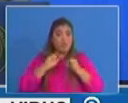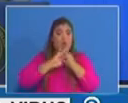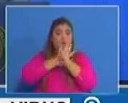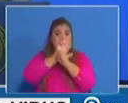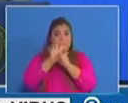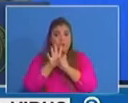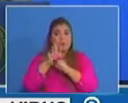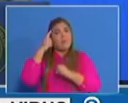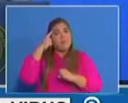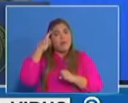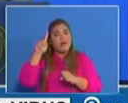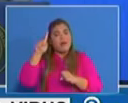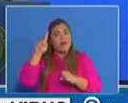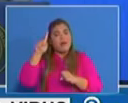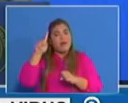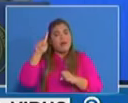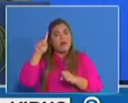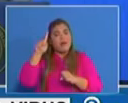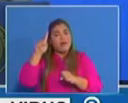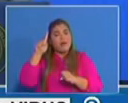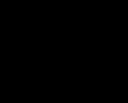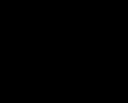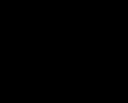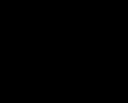trazabilidad también de los bien de los